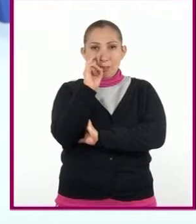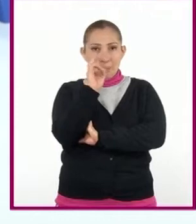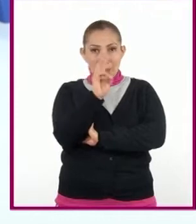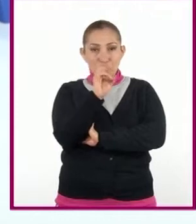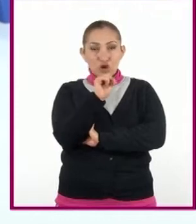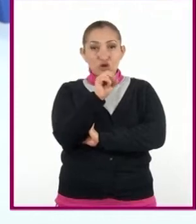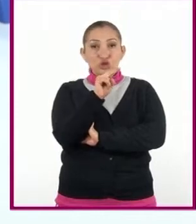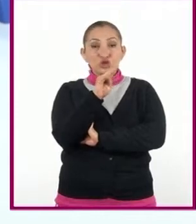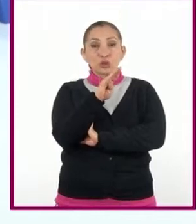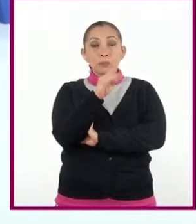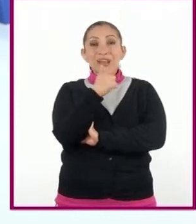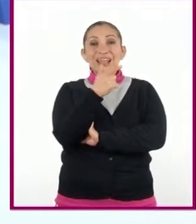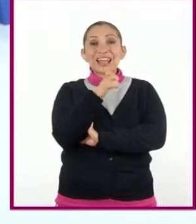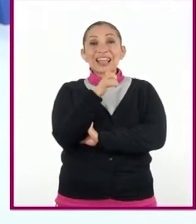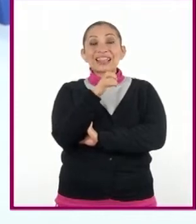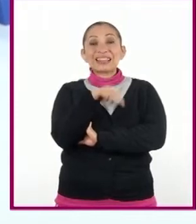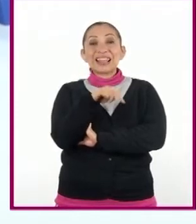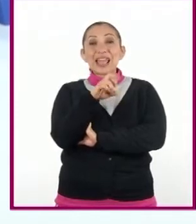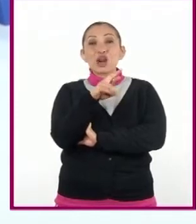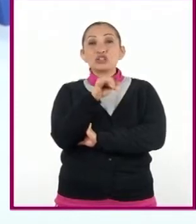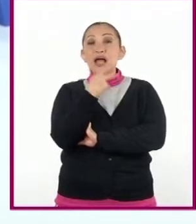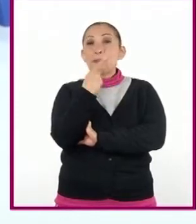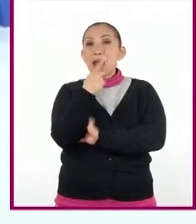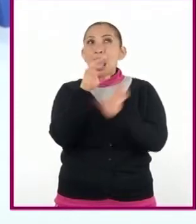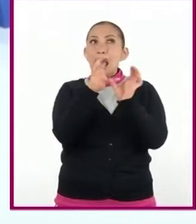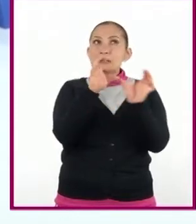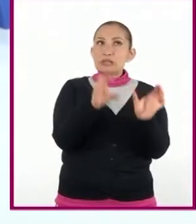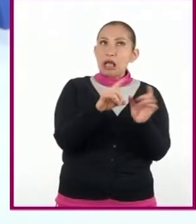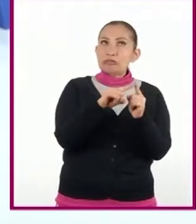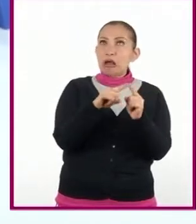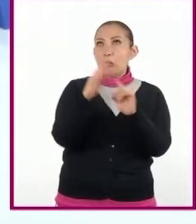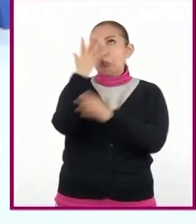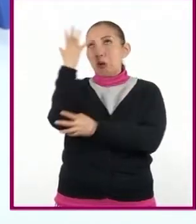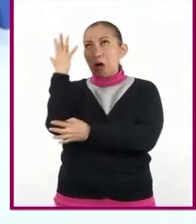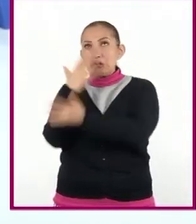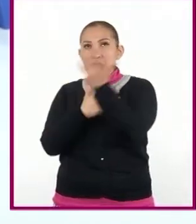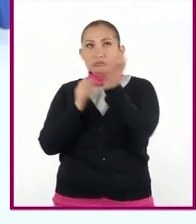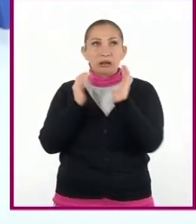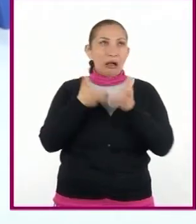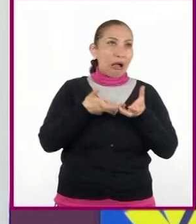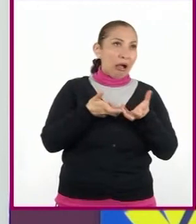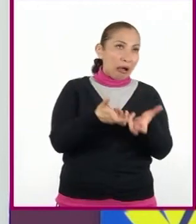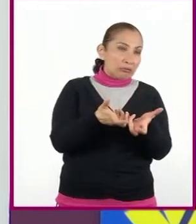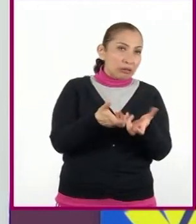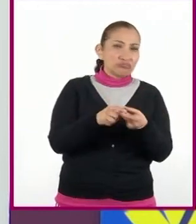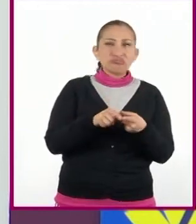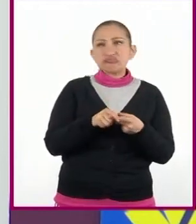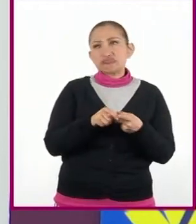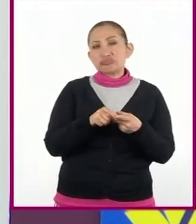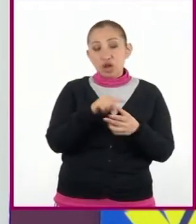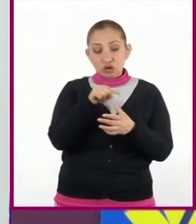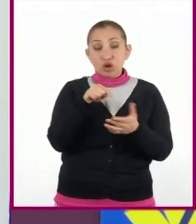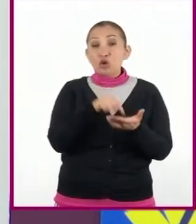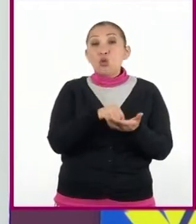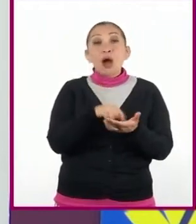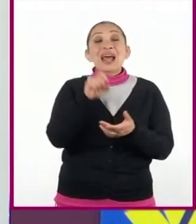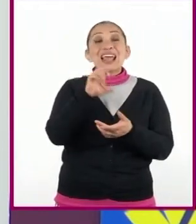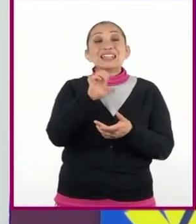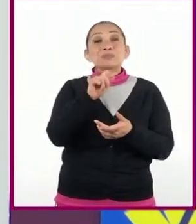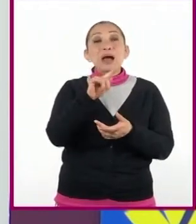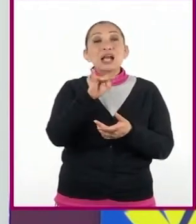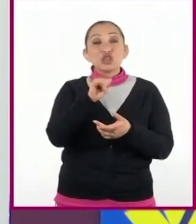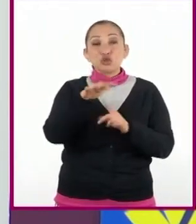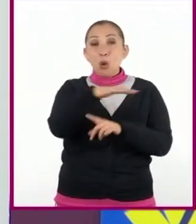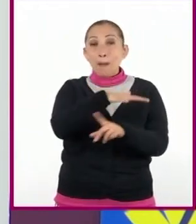los subgéneros, vimos que algunos se referían a castillos, bosques, calles. Todo esto son los espacios y